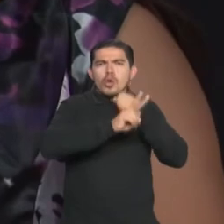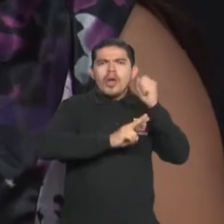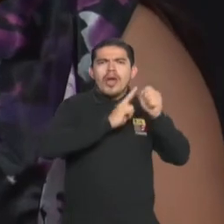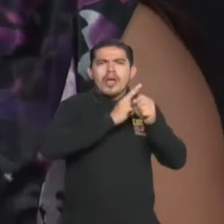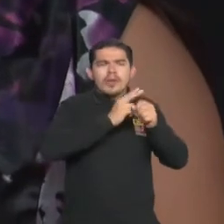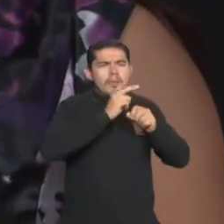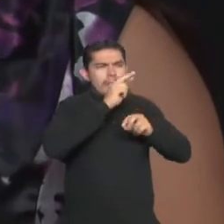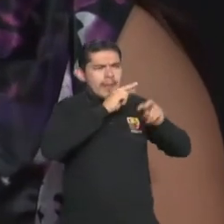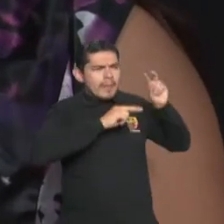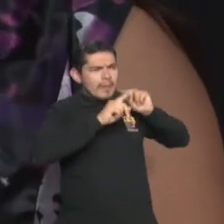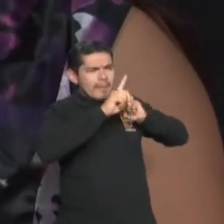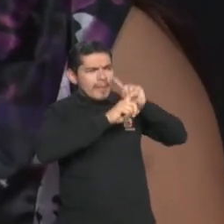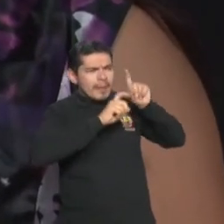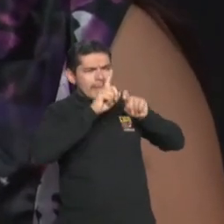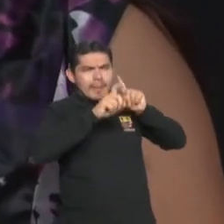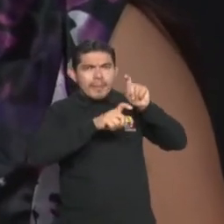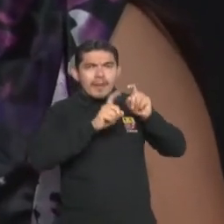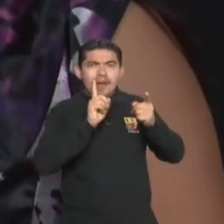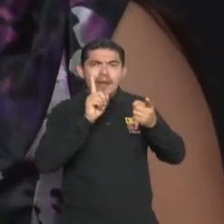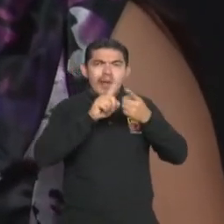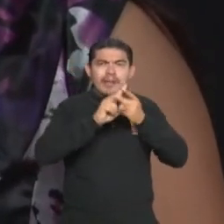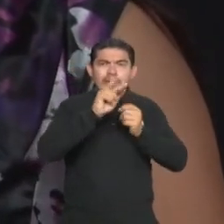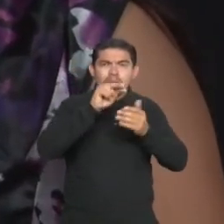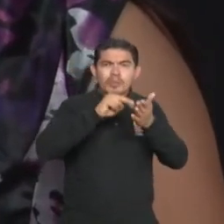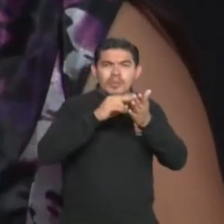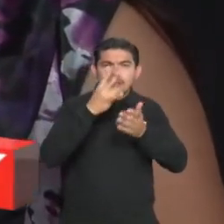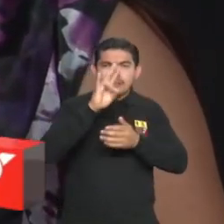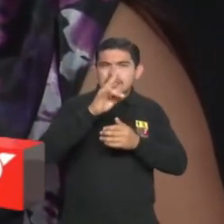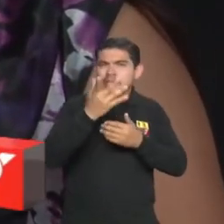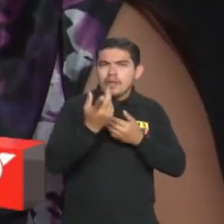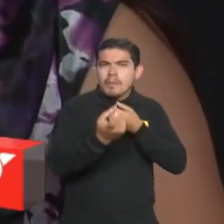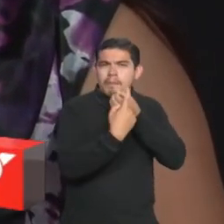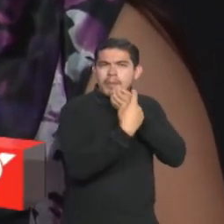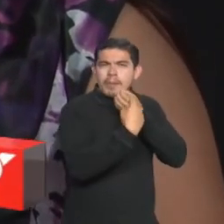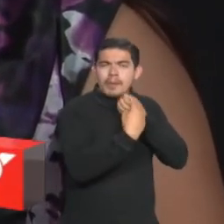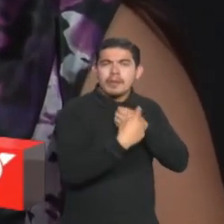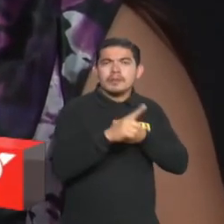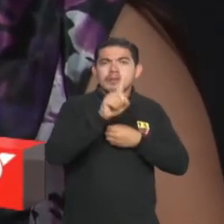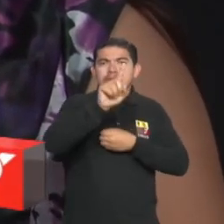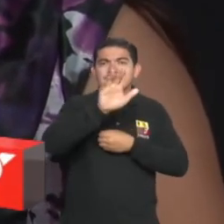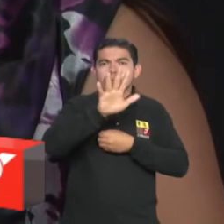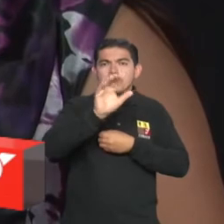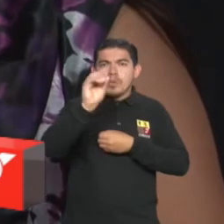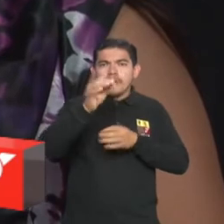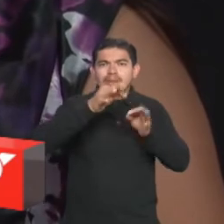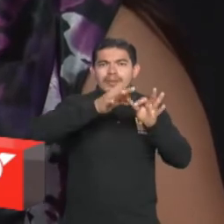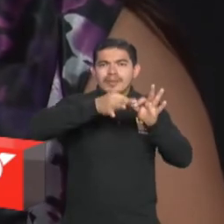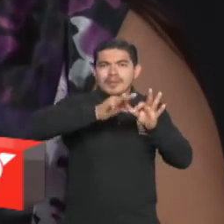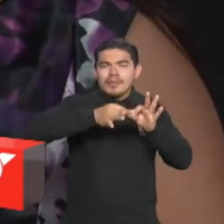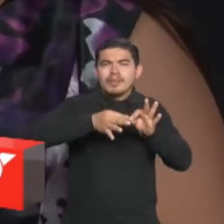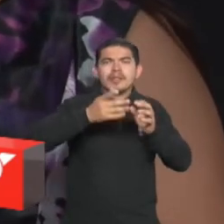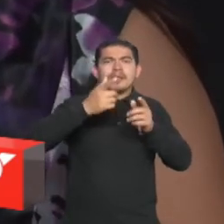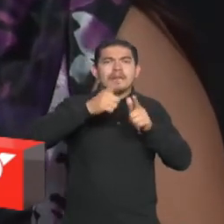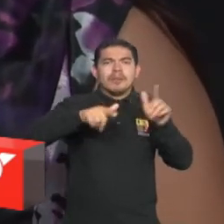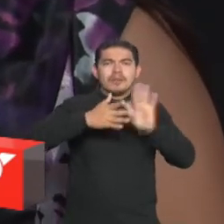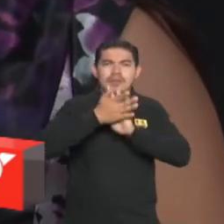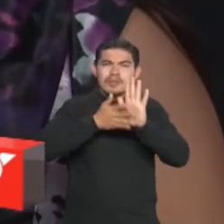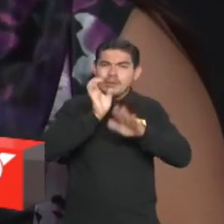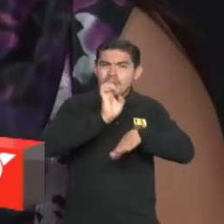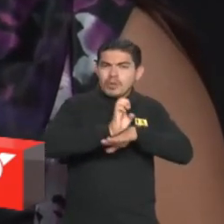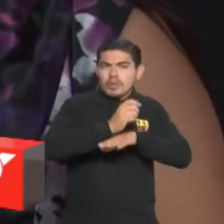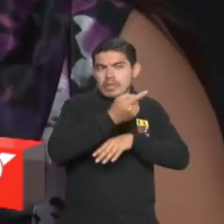anteriores a este 2017, en donde registramos 150 intérpretes de lengua de señas, en donde están